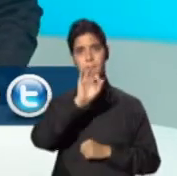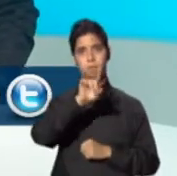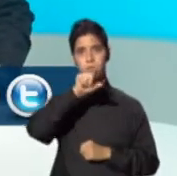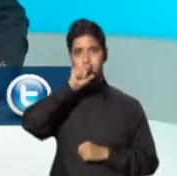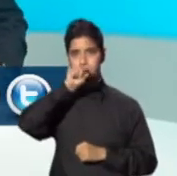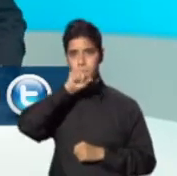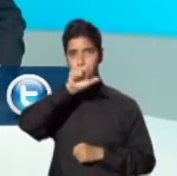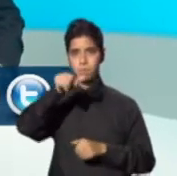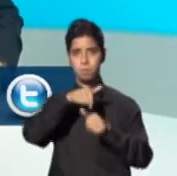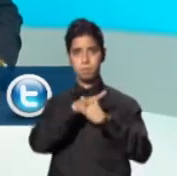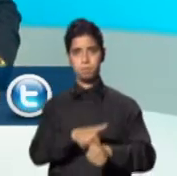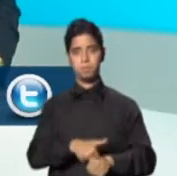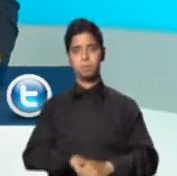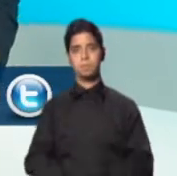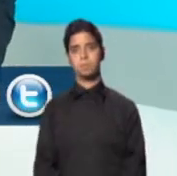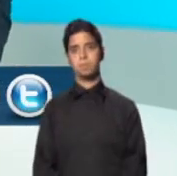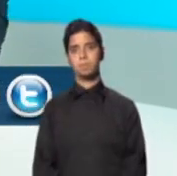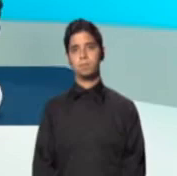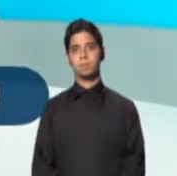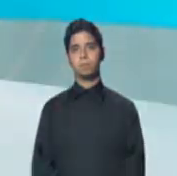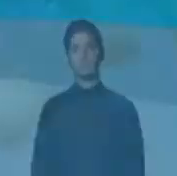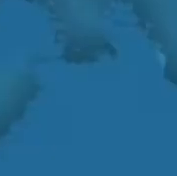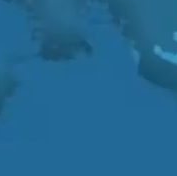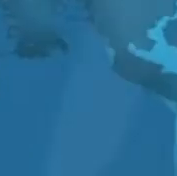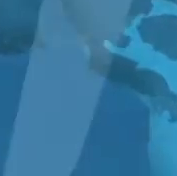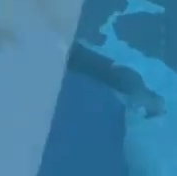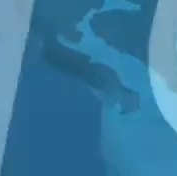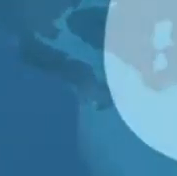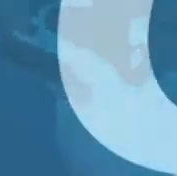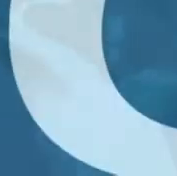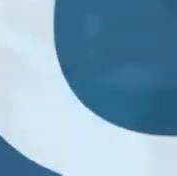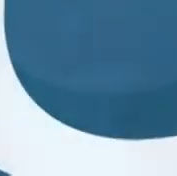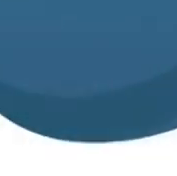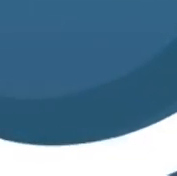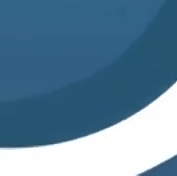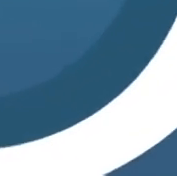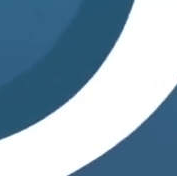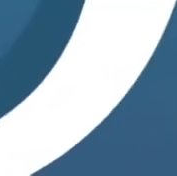Síganos en nuestras redes en Facebook y Twitter. ¡Gracias!